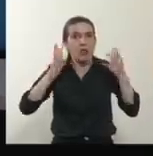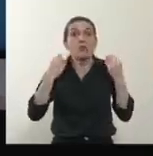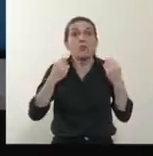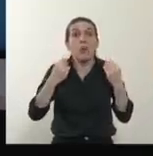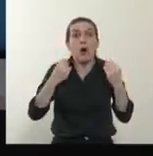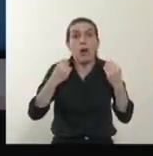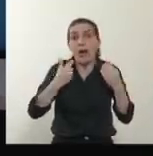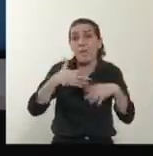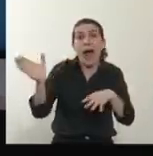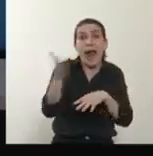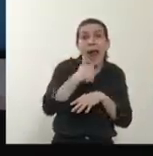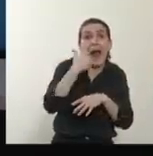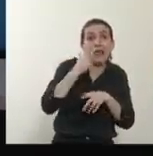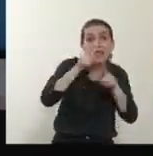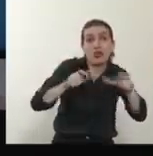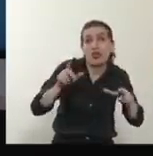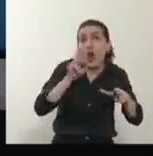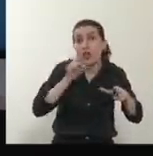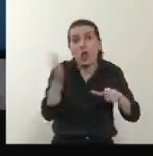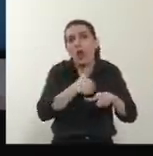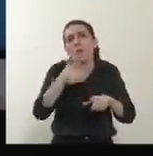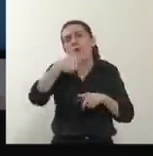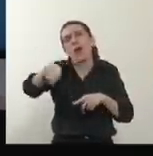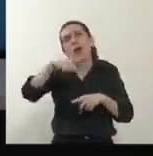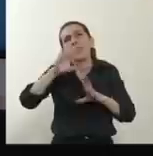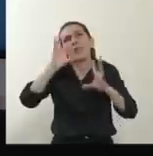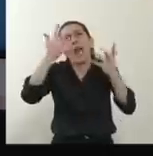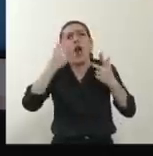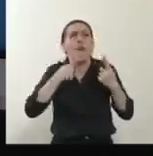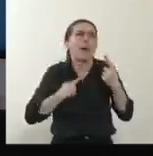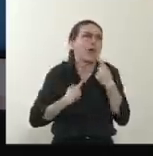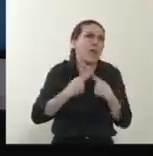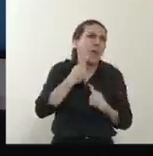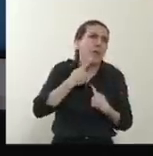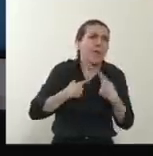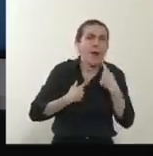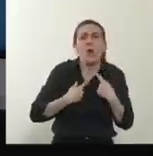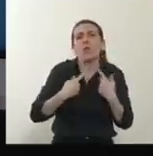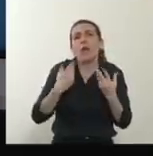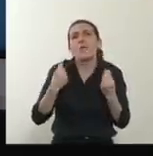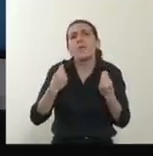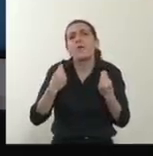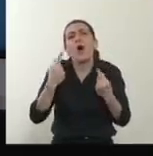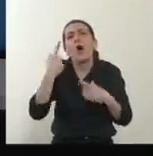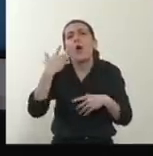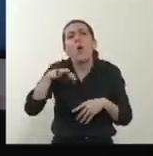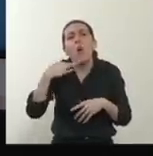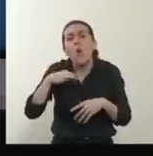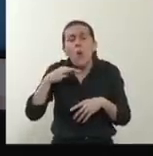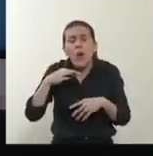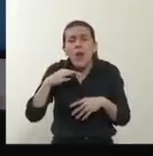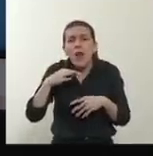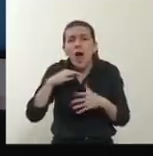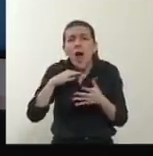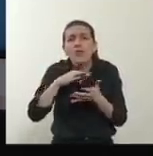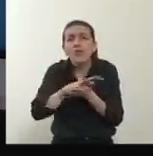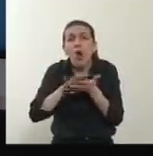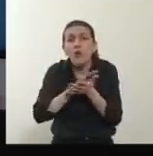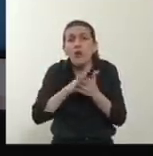Más allá de que se enojen y me cuestionen porque planteo que en verdad lo único que nos preserva es quedarnos en casa,